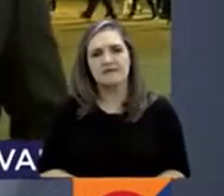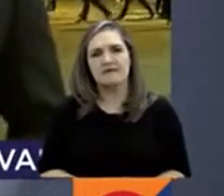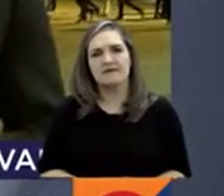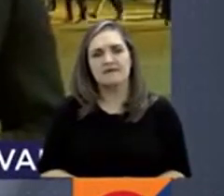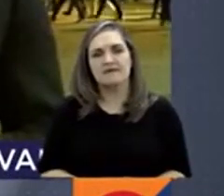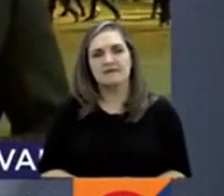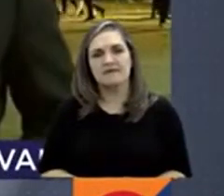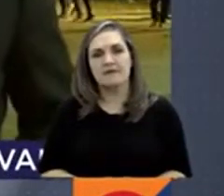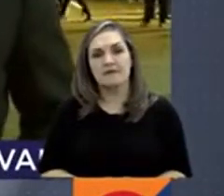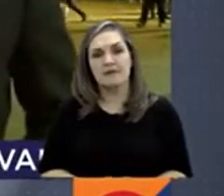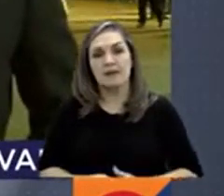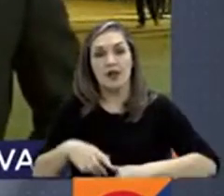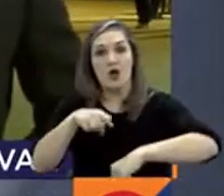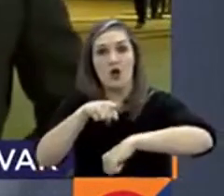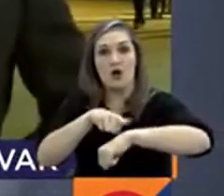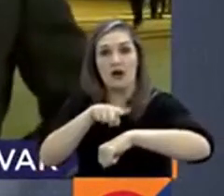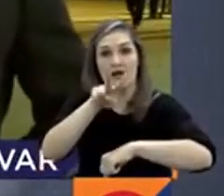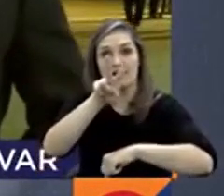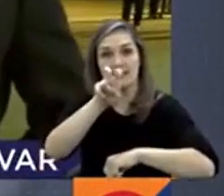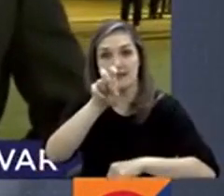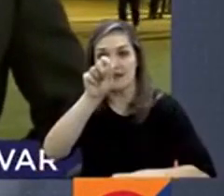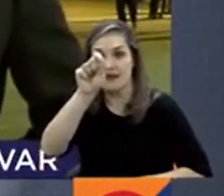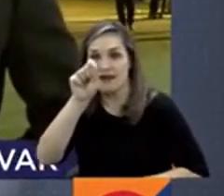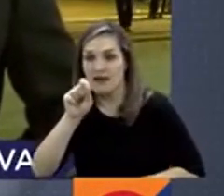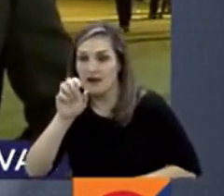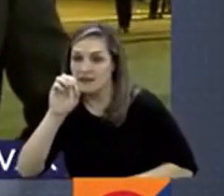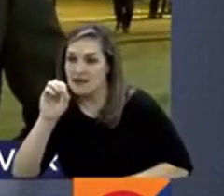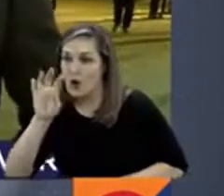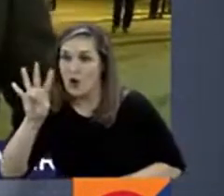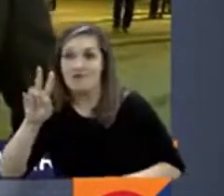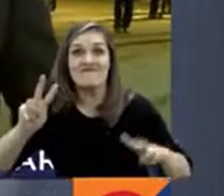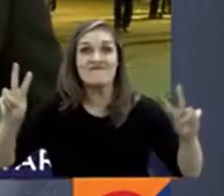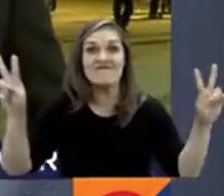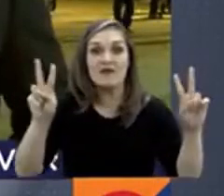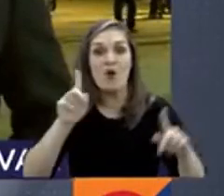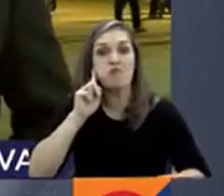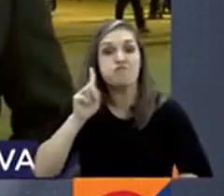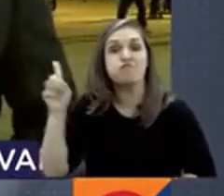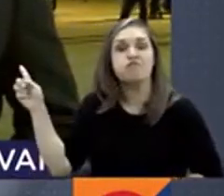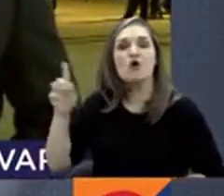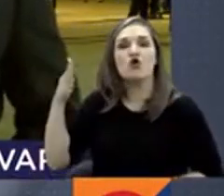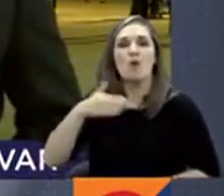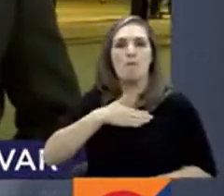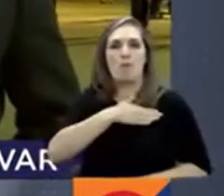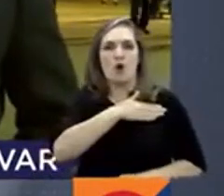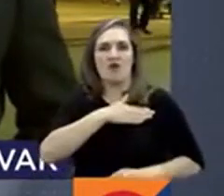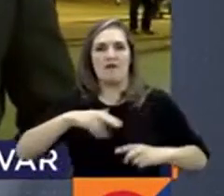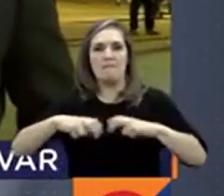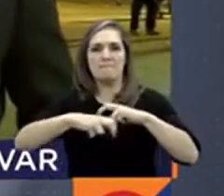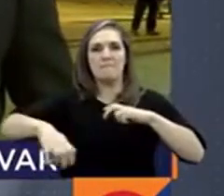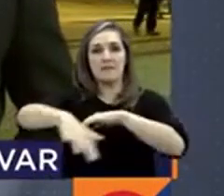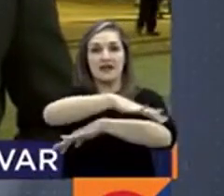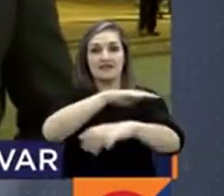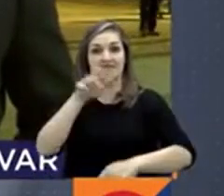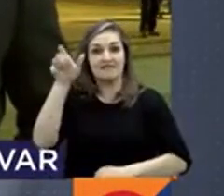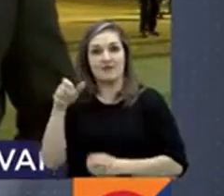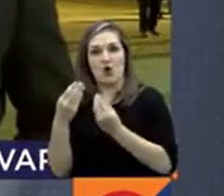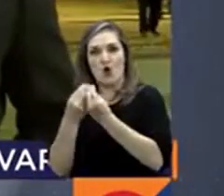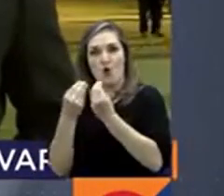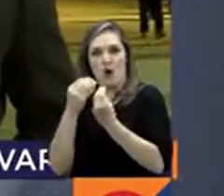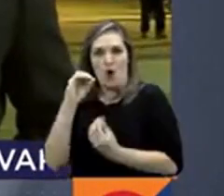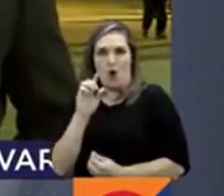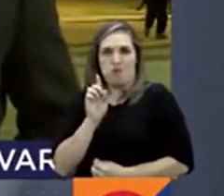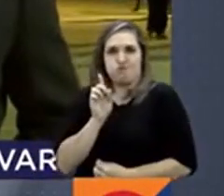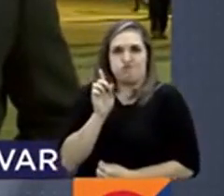Y a las 7.04 de la noche vamos a la plaza de Bolívar, donde se encuentra también nuestro compañero John López, quien estuvo muy pendiente de las